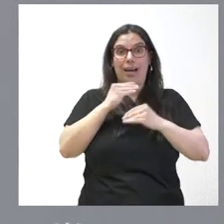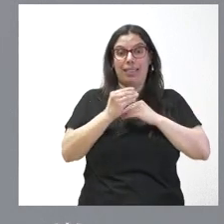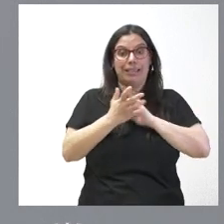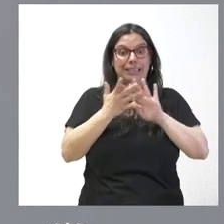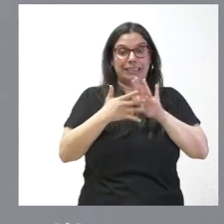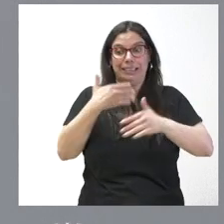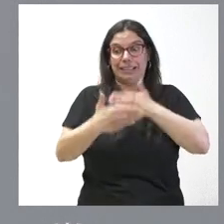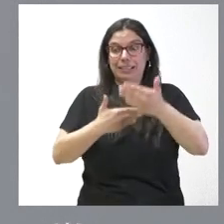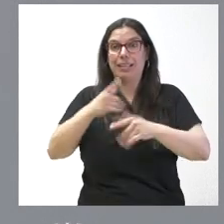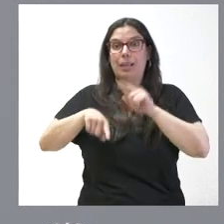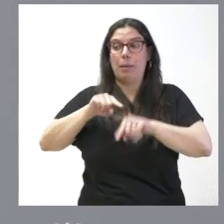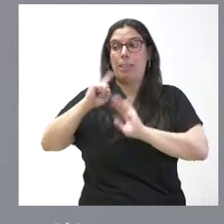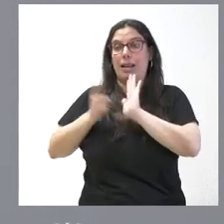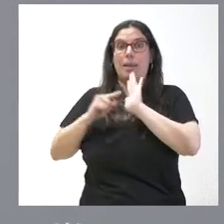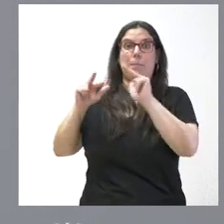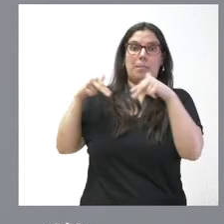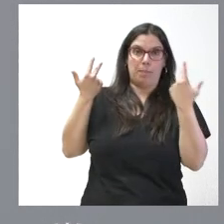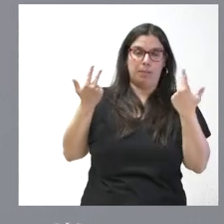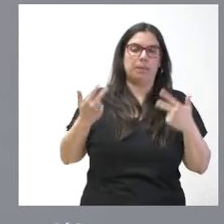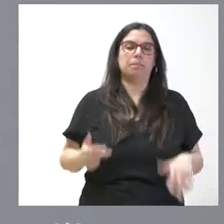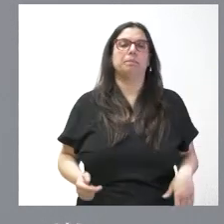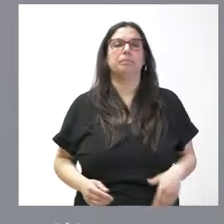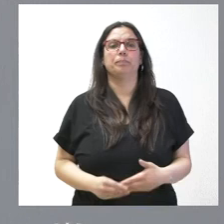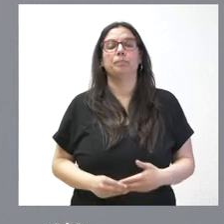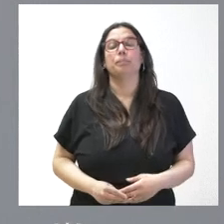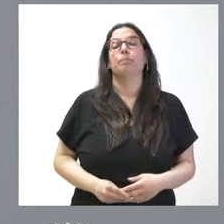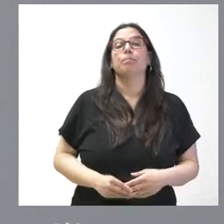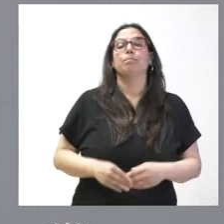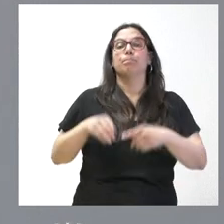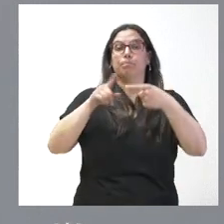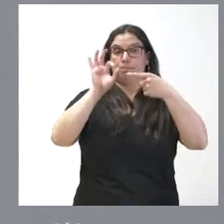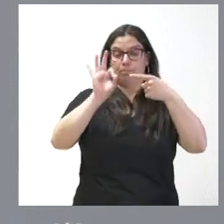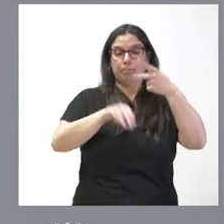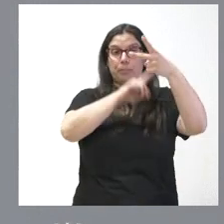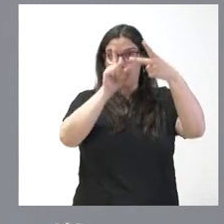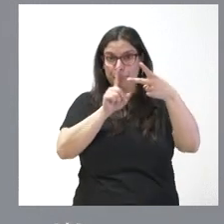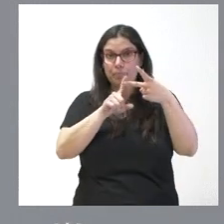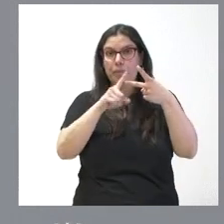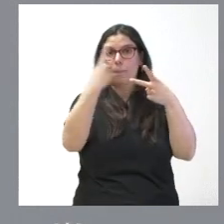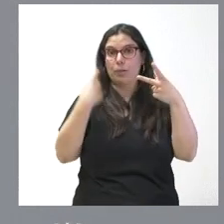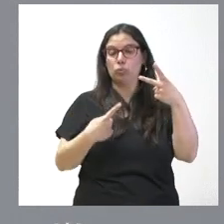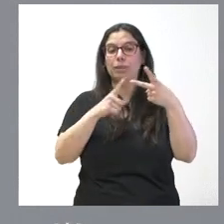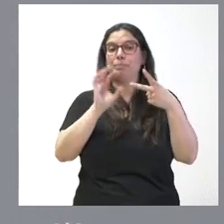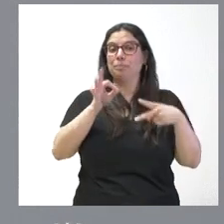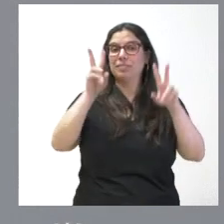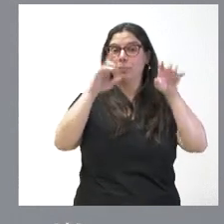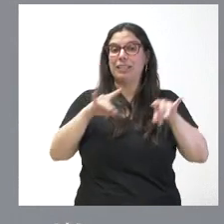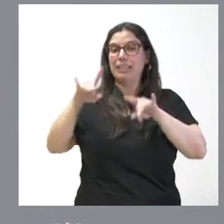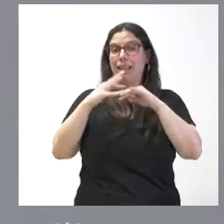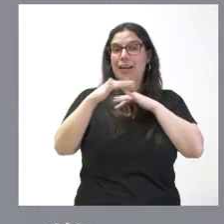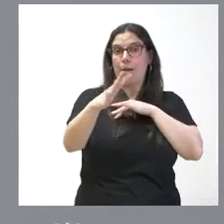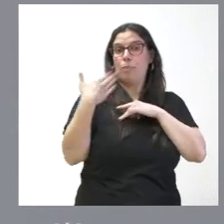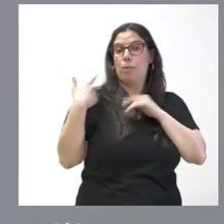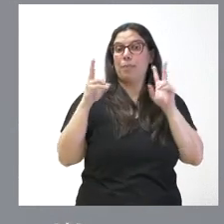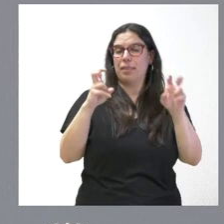nos permite en términos de celeridad para que esto sea una realidad y en segundo lugar es verdad que en el caso de Tierra de Campos inicialmente se